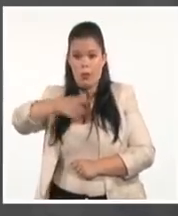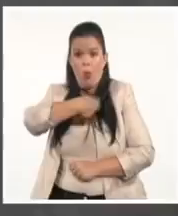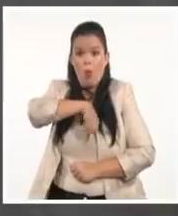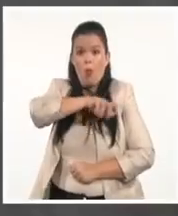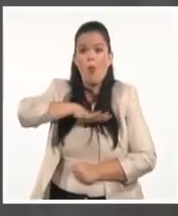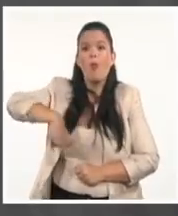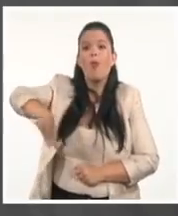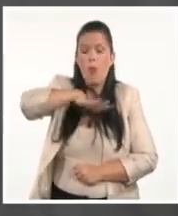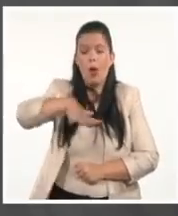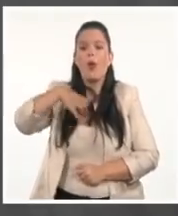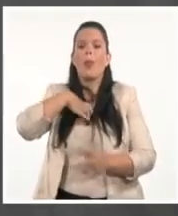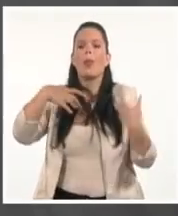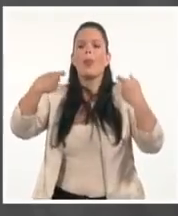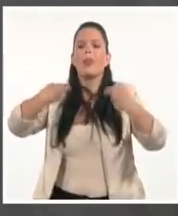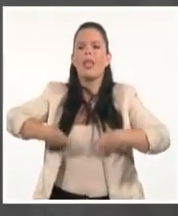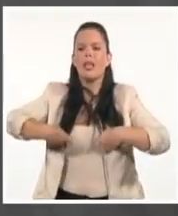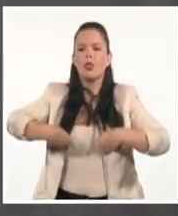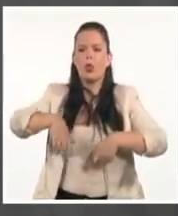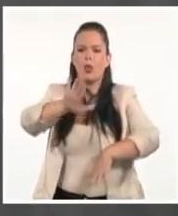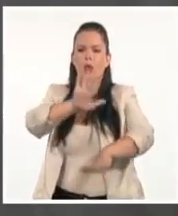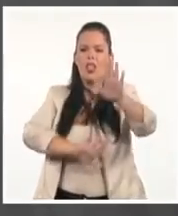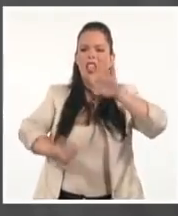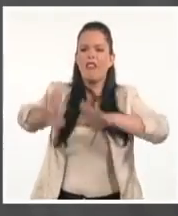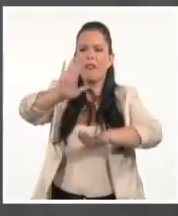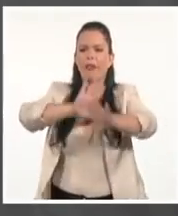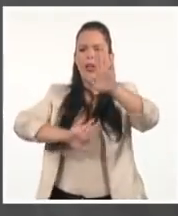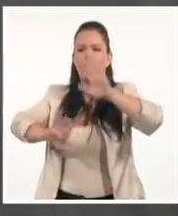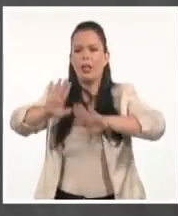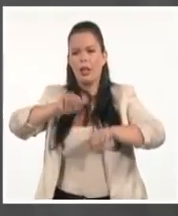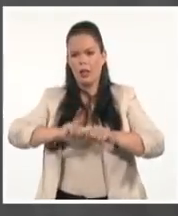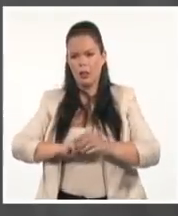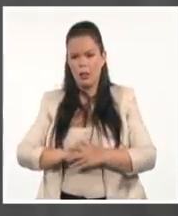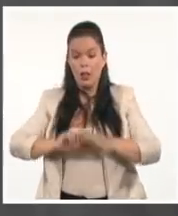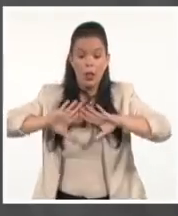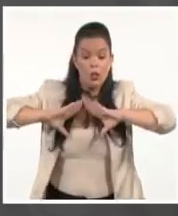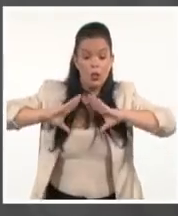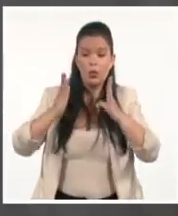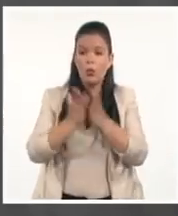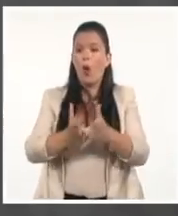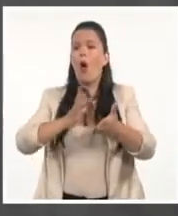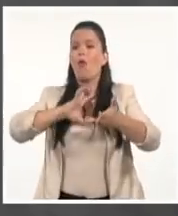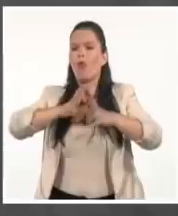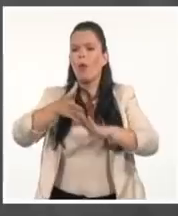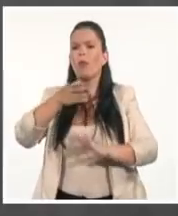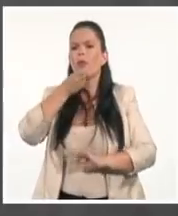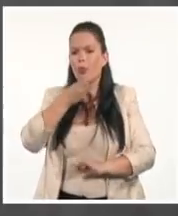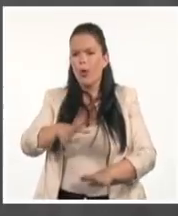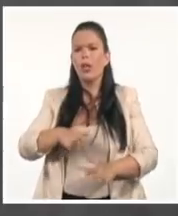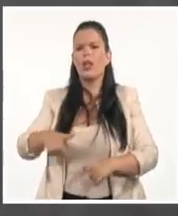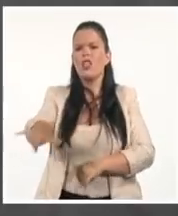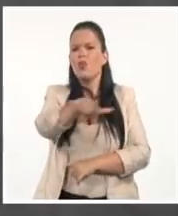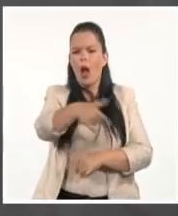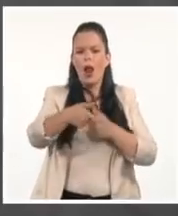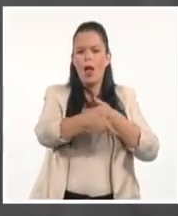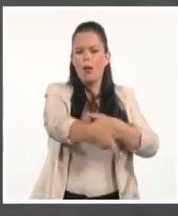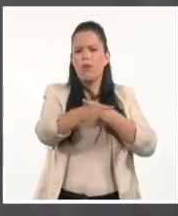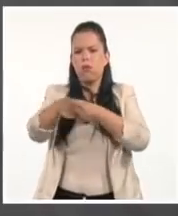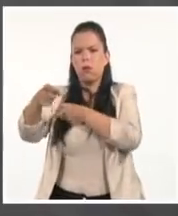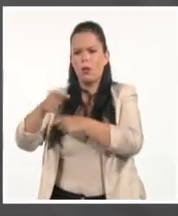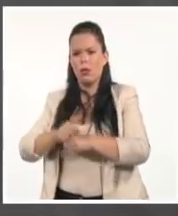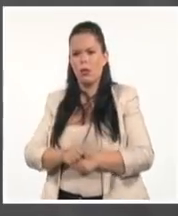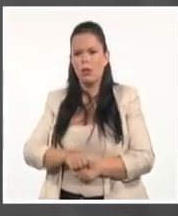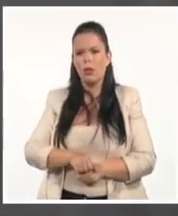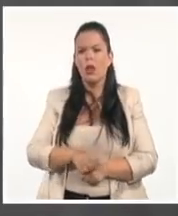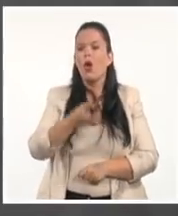incluyendo la lucha armada, cuando no fuera posible otro recurso, contra cualquiera que intente derribar el orden